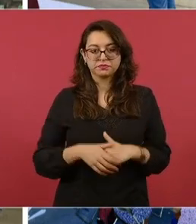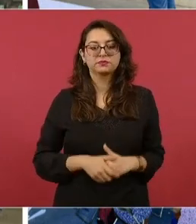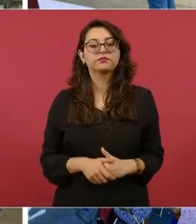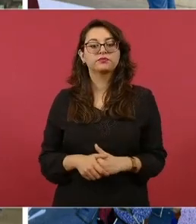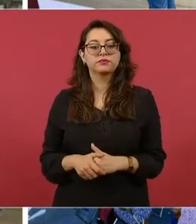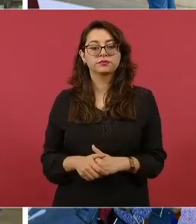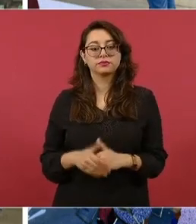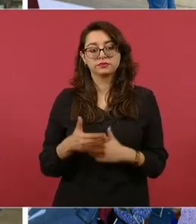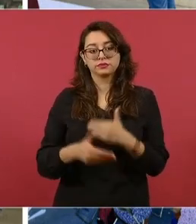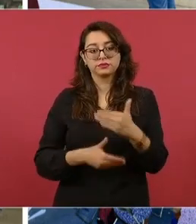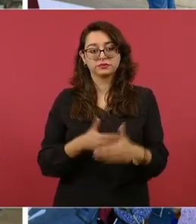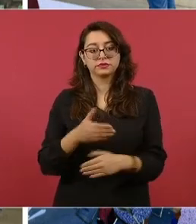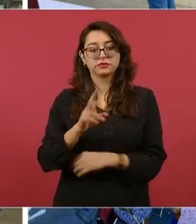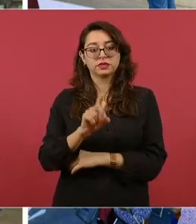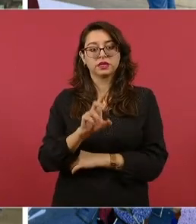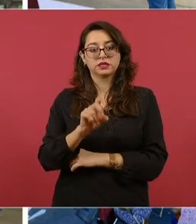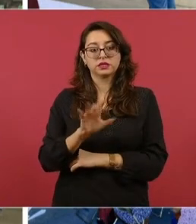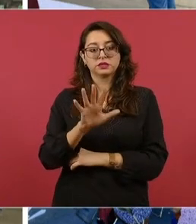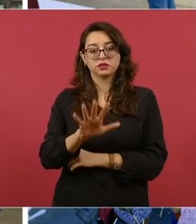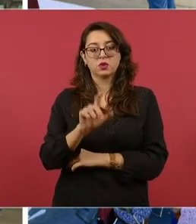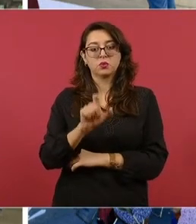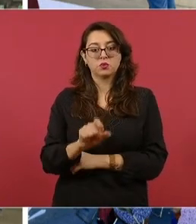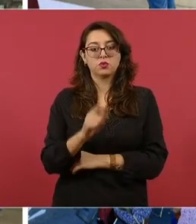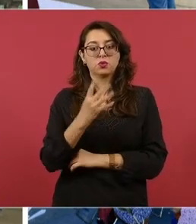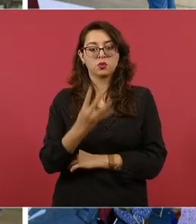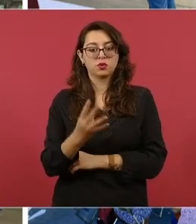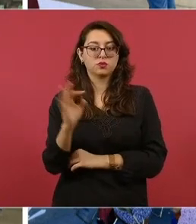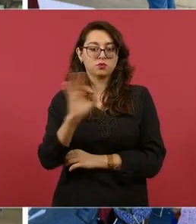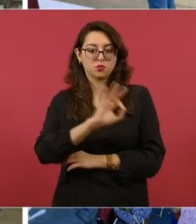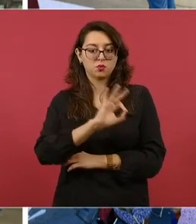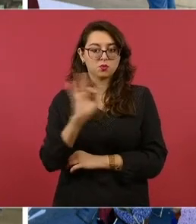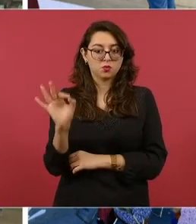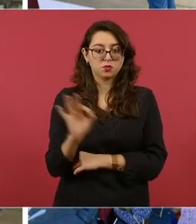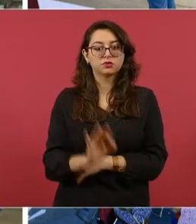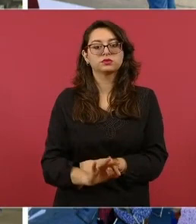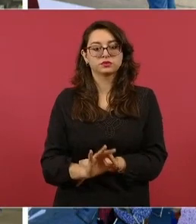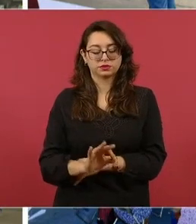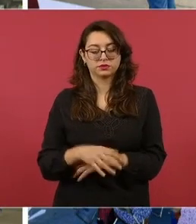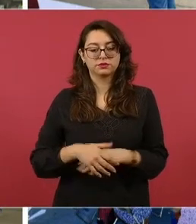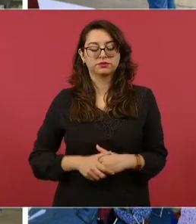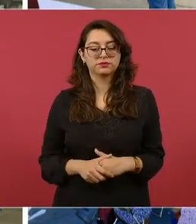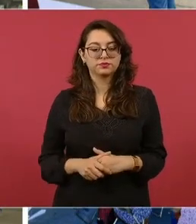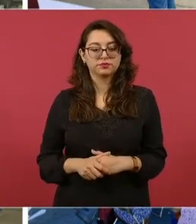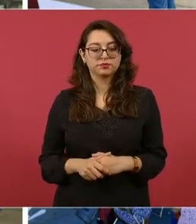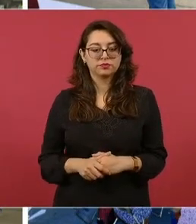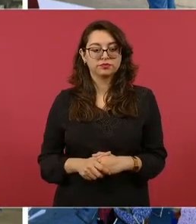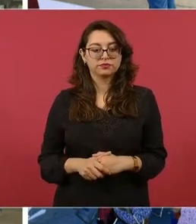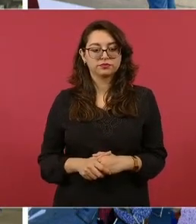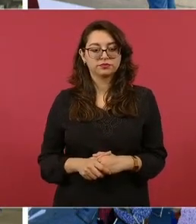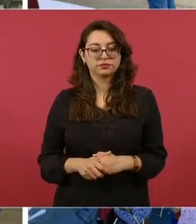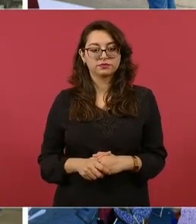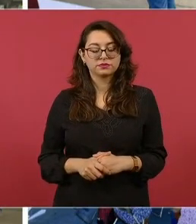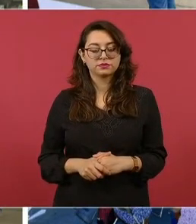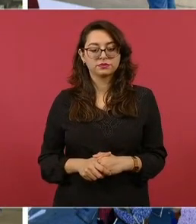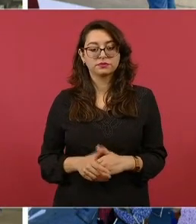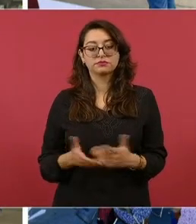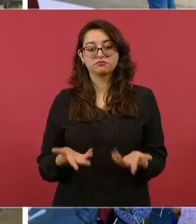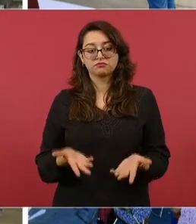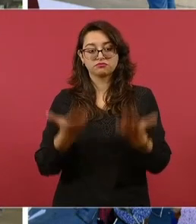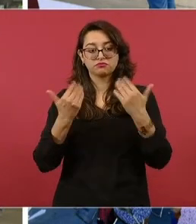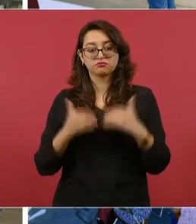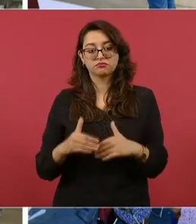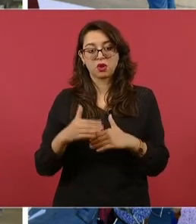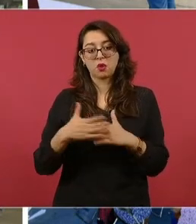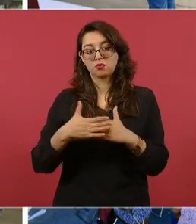llevamos un avance de 35.4 por ciento de entrega de los apoyos. A más tardar, en la